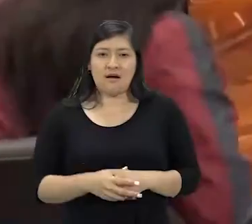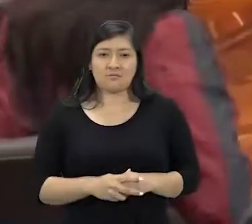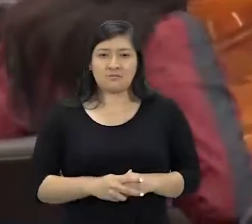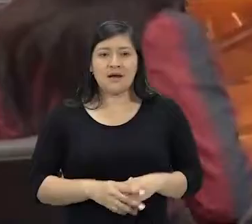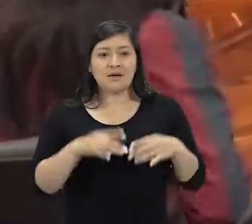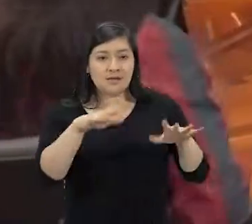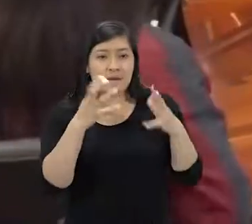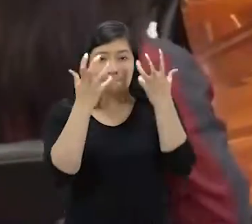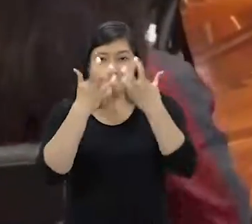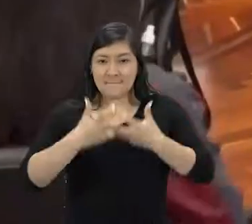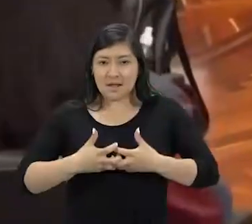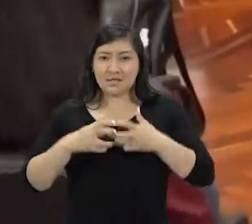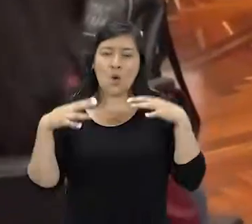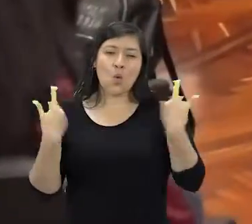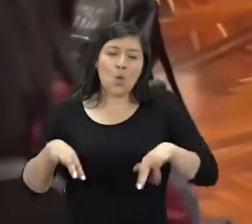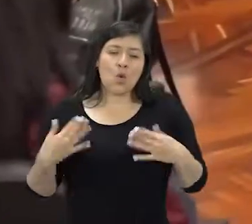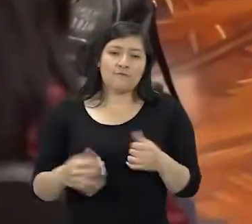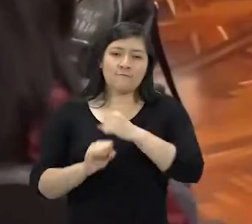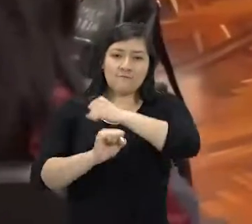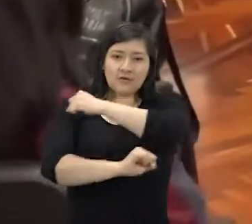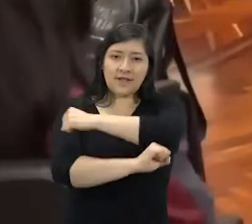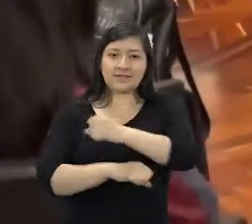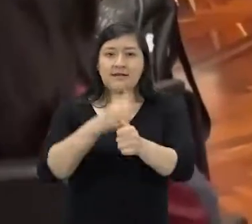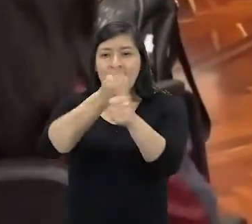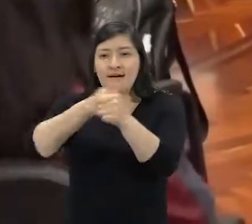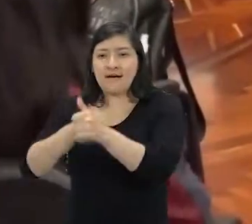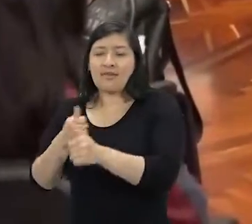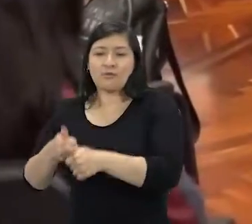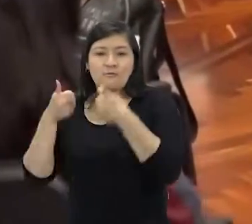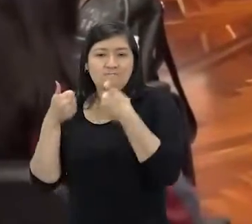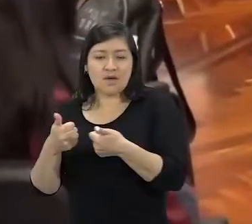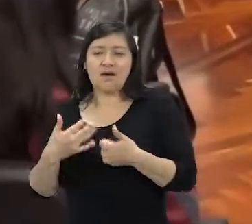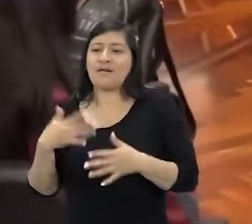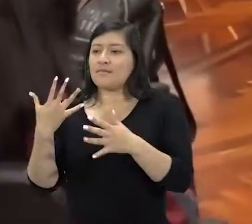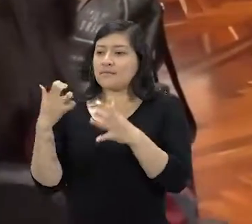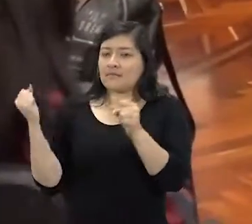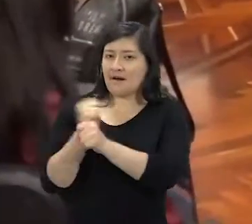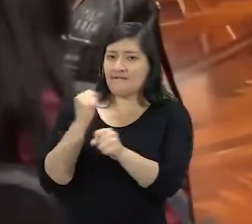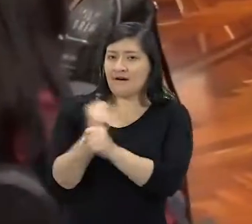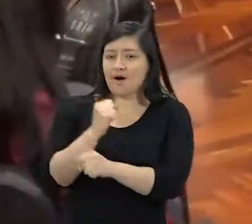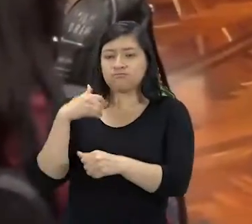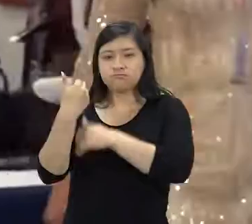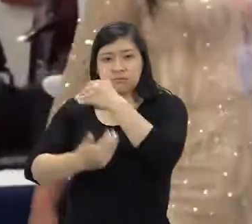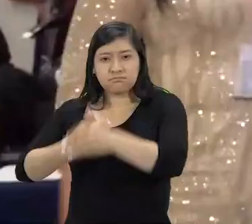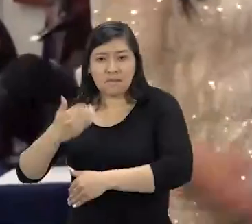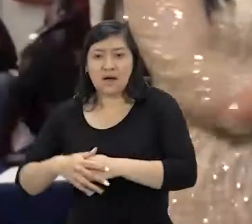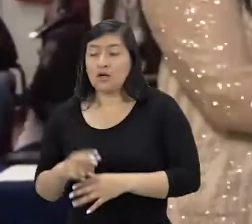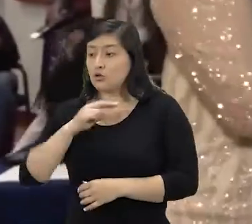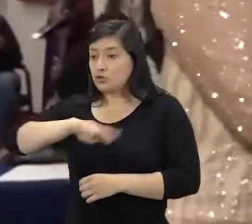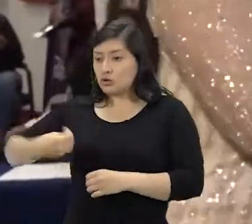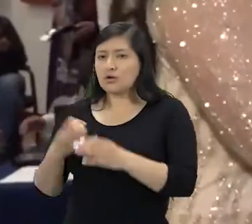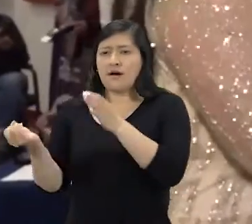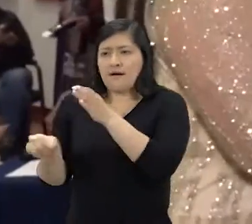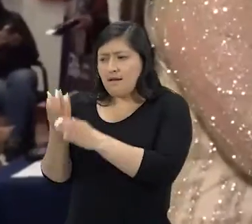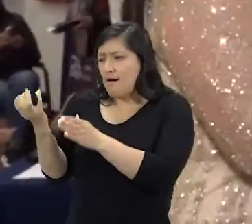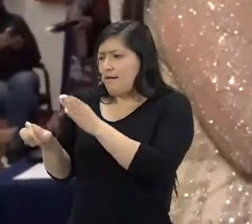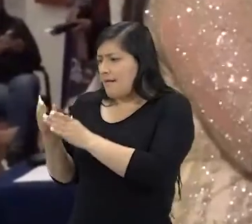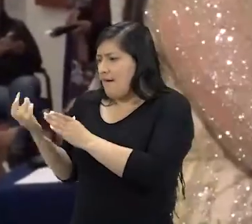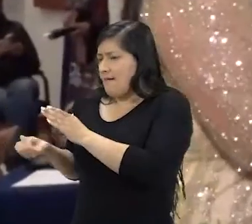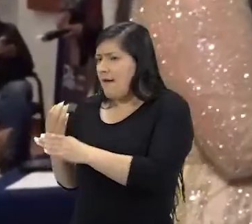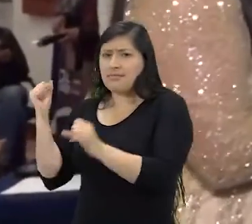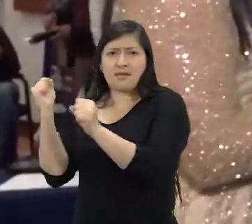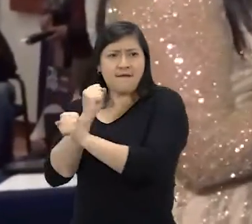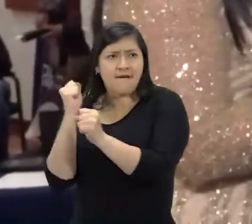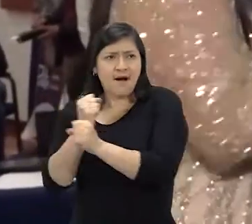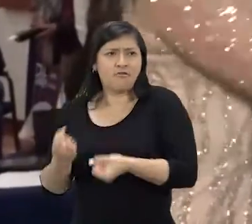el fortalecimiento de generar empleo. ¿Y eso qué nos hace sentir? Nosotros somos generadores de